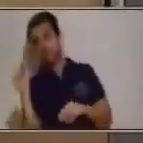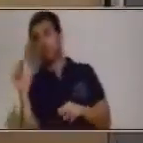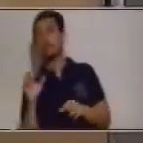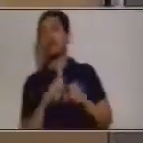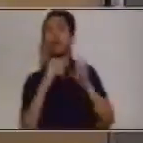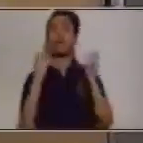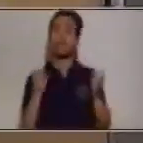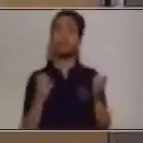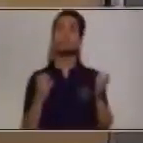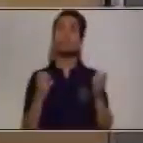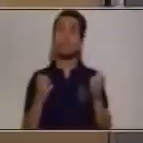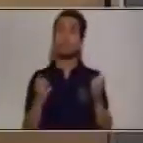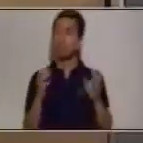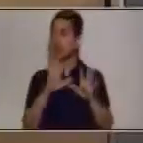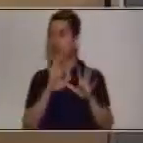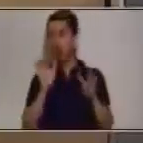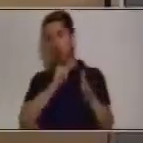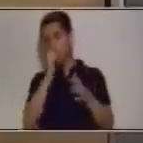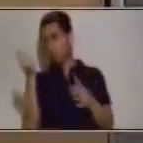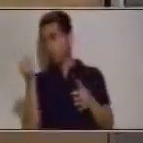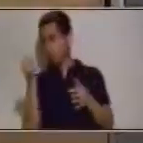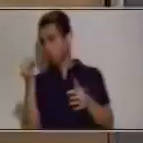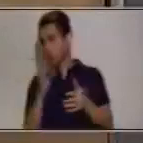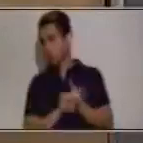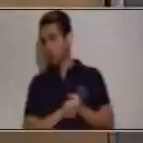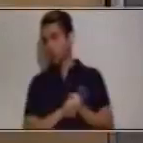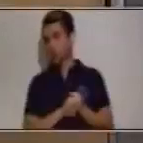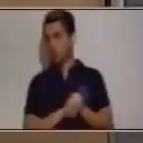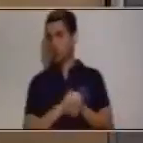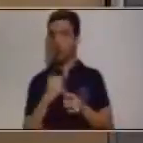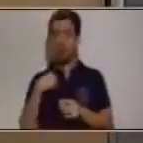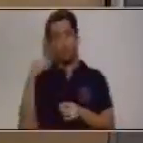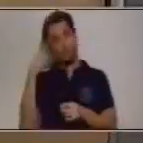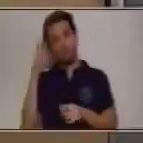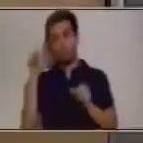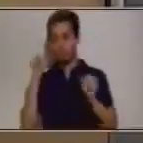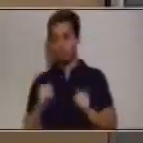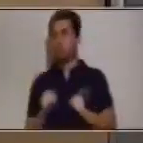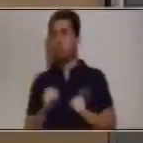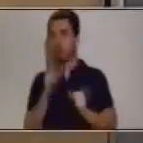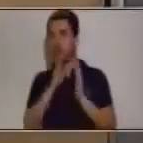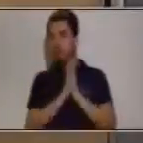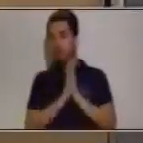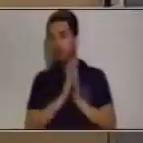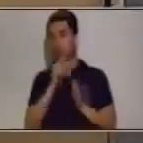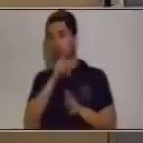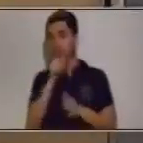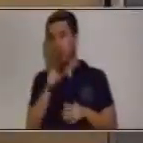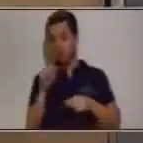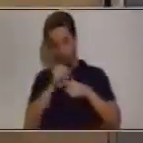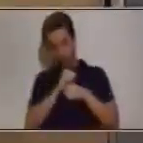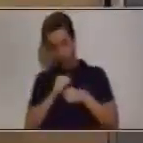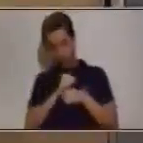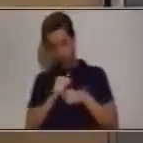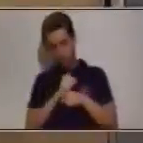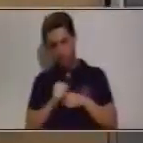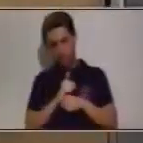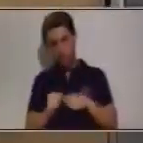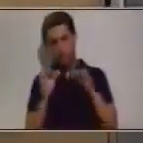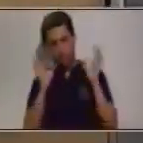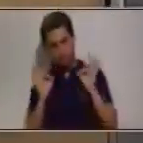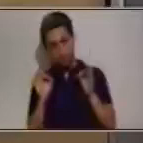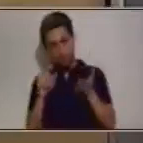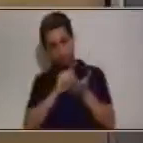tanto quedó con otro valor así que yo espero que por favor tú pongas en práctica todos